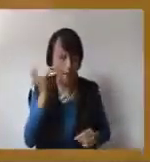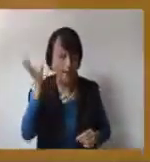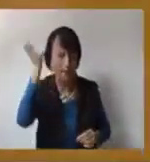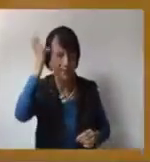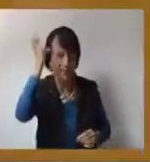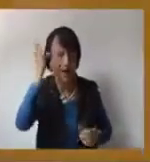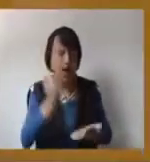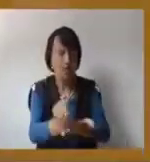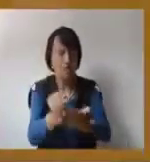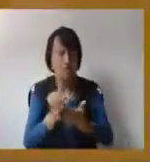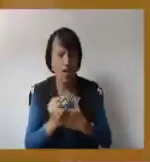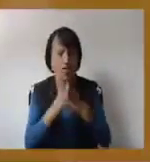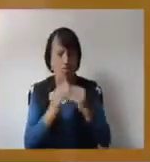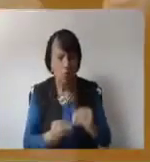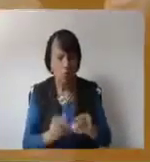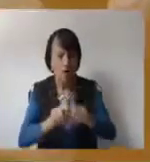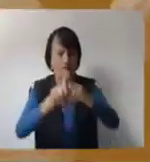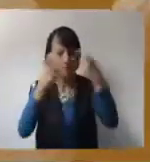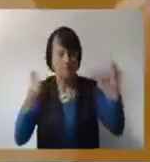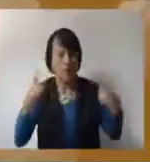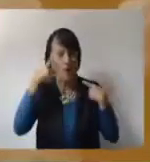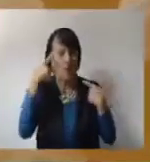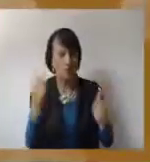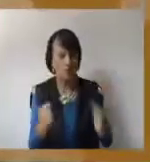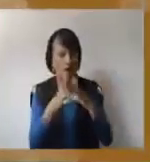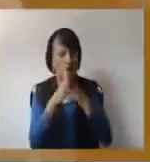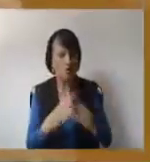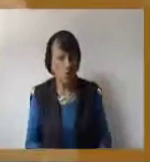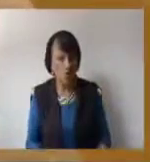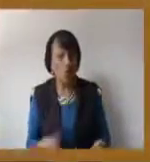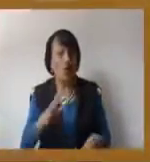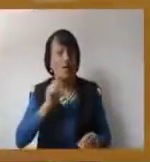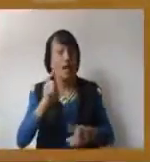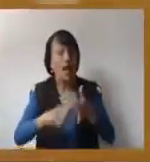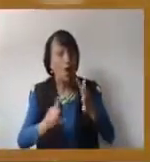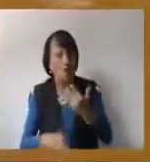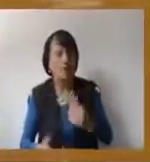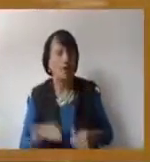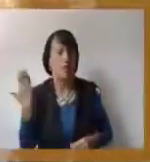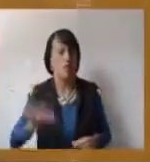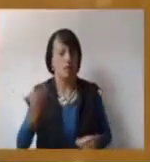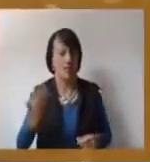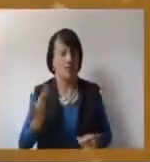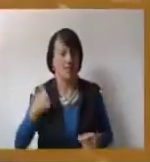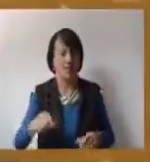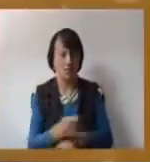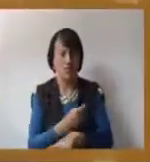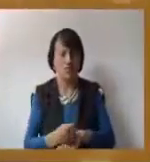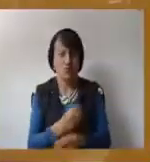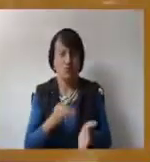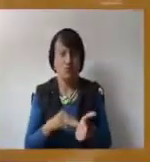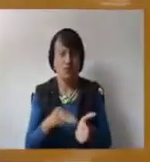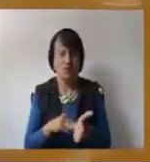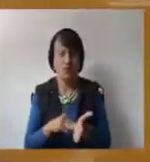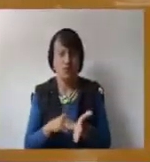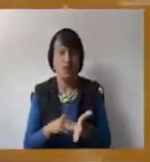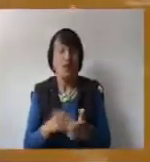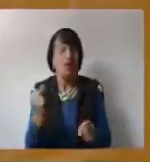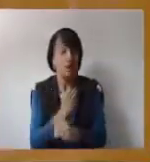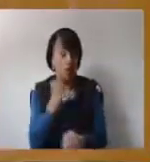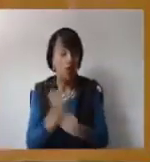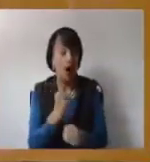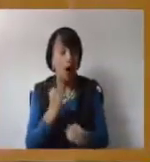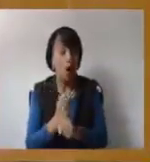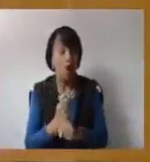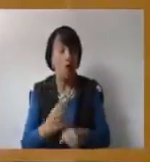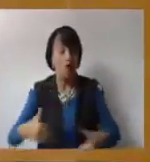nuestras capacidades, nos han ayudado a crecer profesionalmente y yo creo que eso es una de las cosas más valiosas que tiene la gobernación de Miranda.